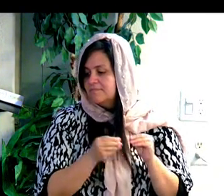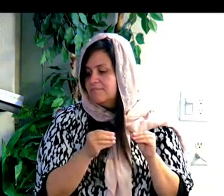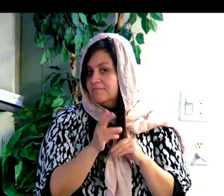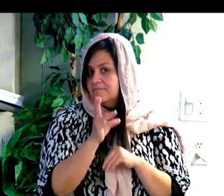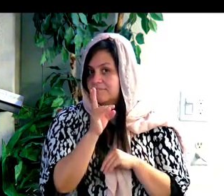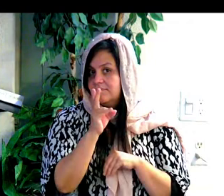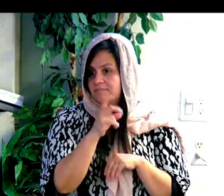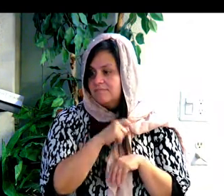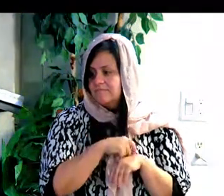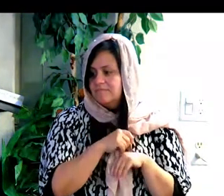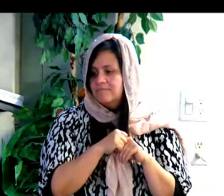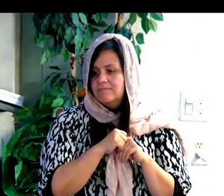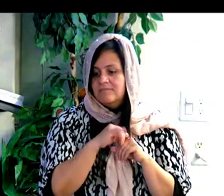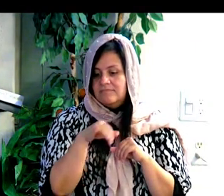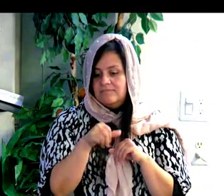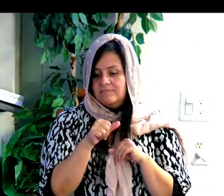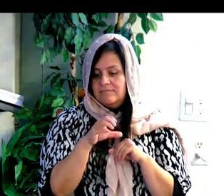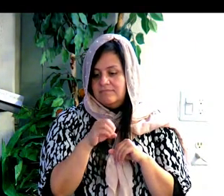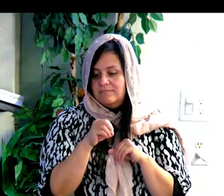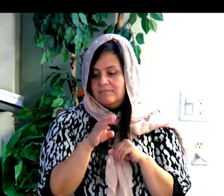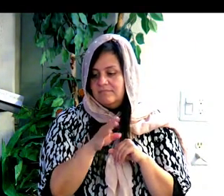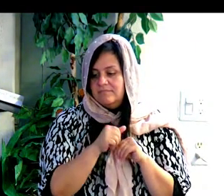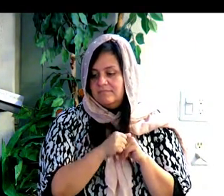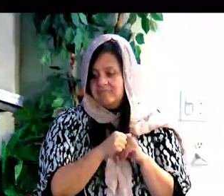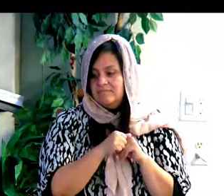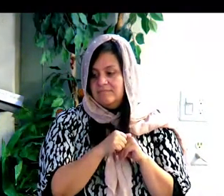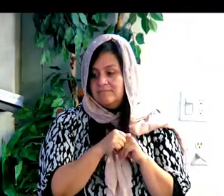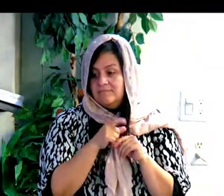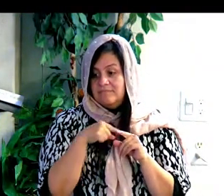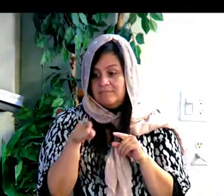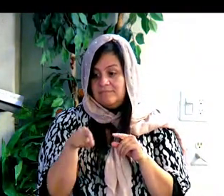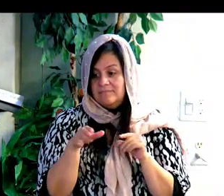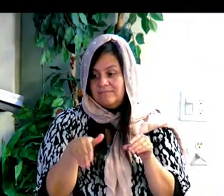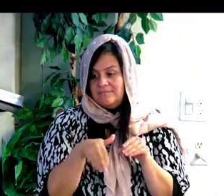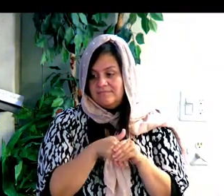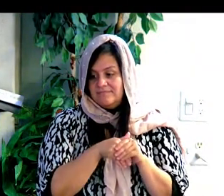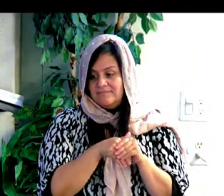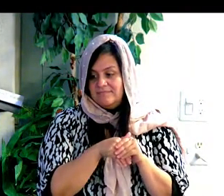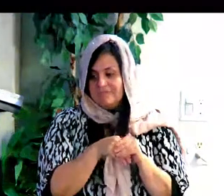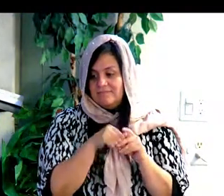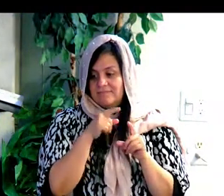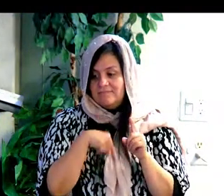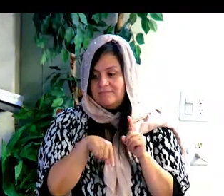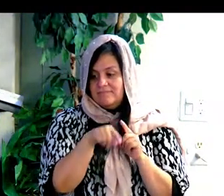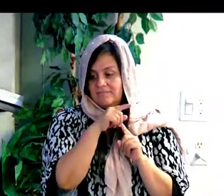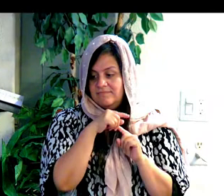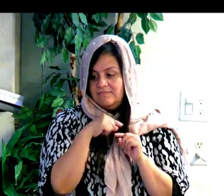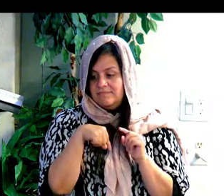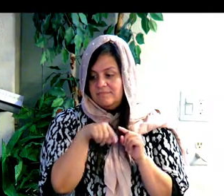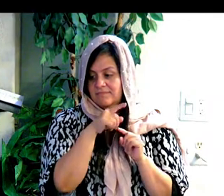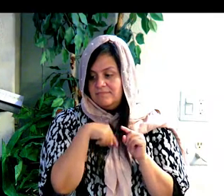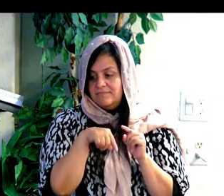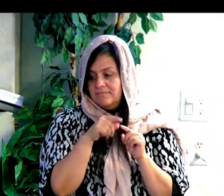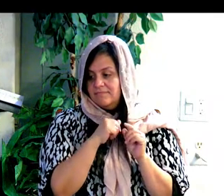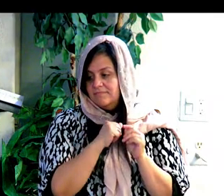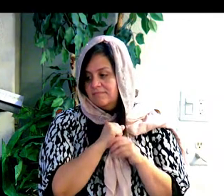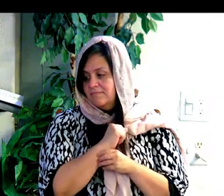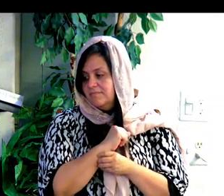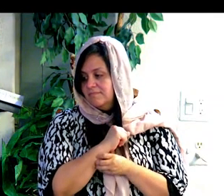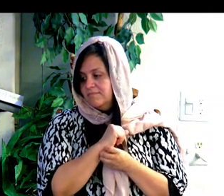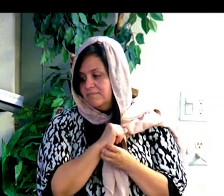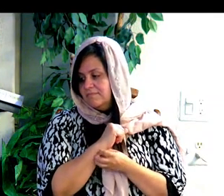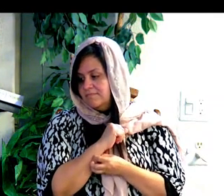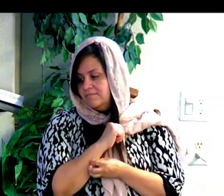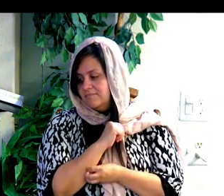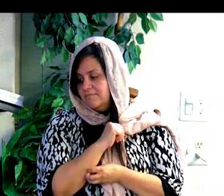Jacob, when he got married, dice, otra historia, dice, porque leí que porque cuando Jacob